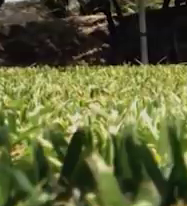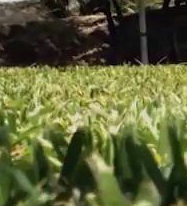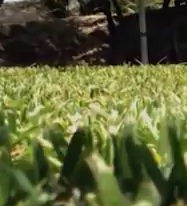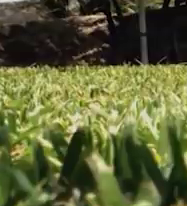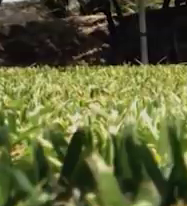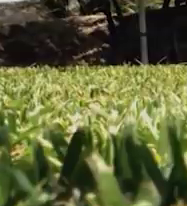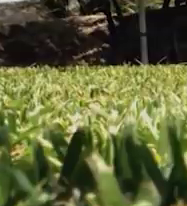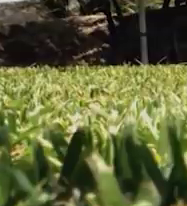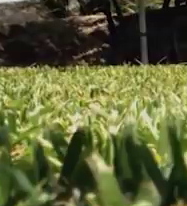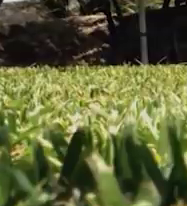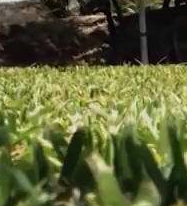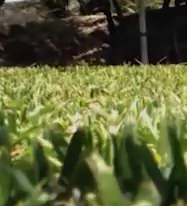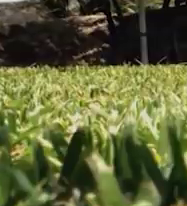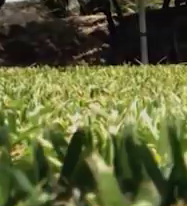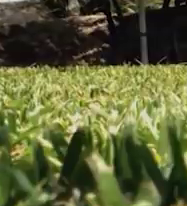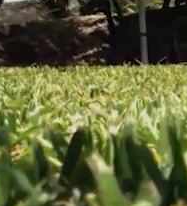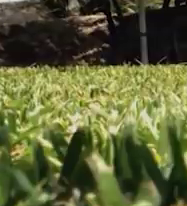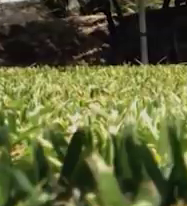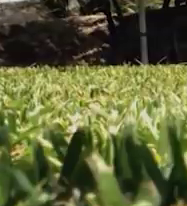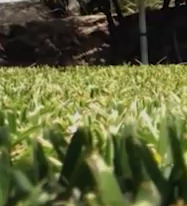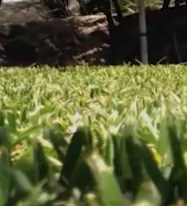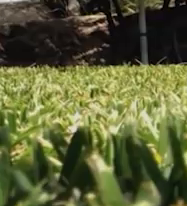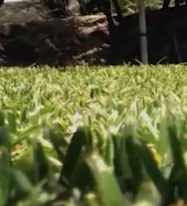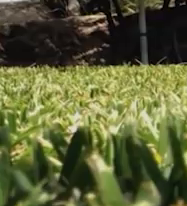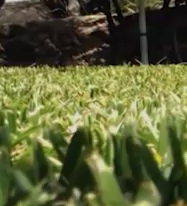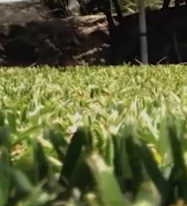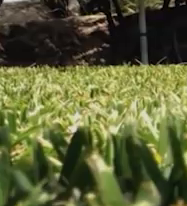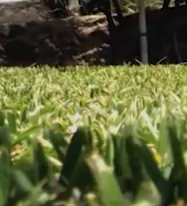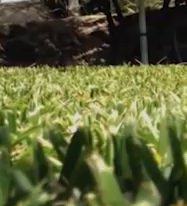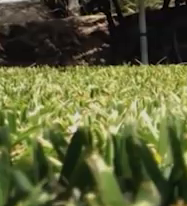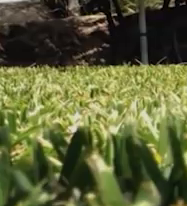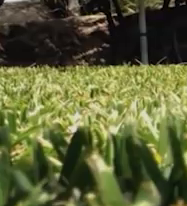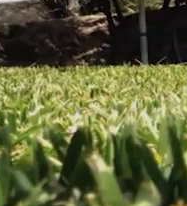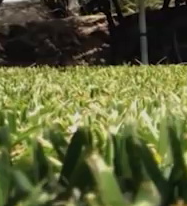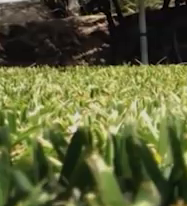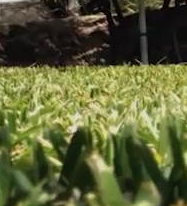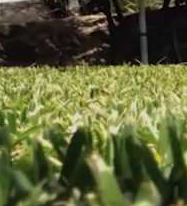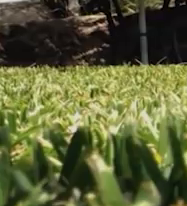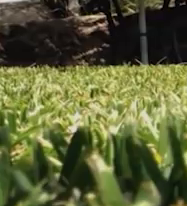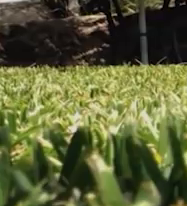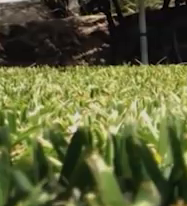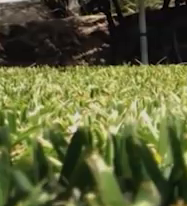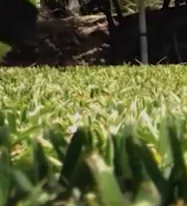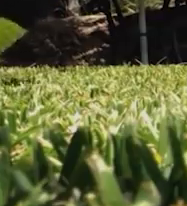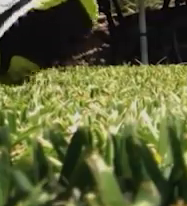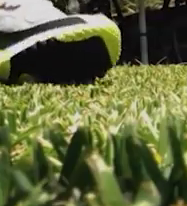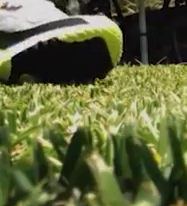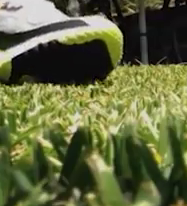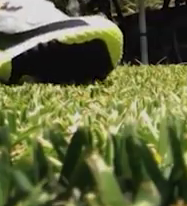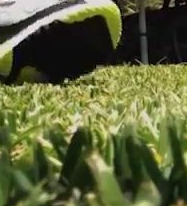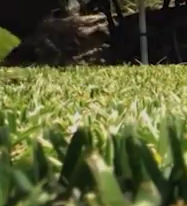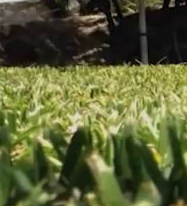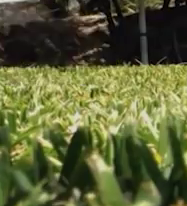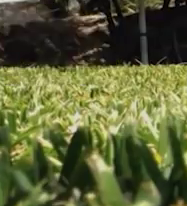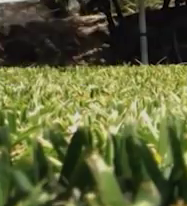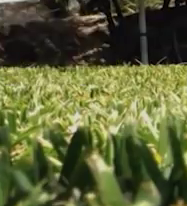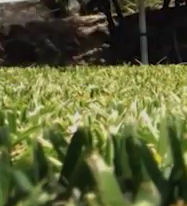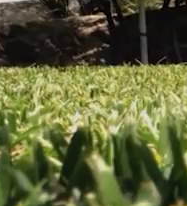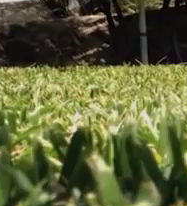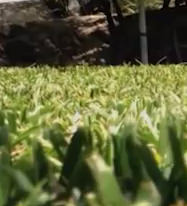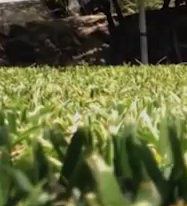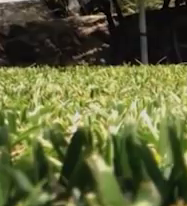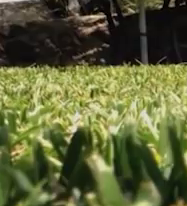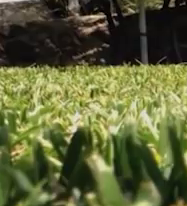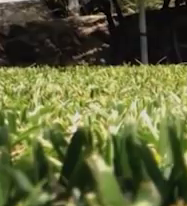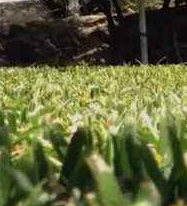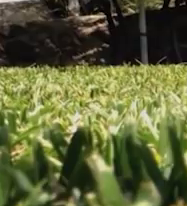Así es. Y ahora vamos a pasar con la parte de los brazos. Los brazos. Pueden ponerse